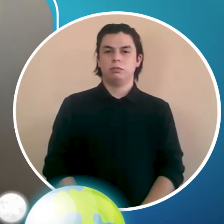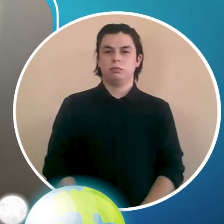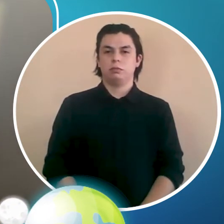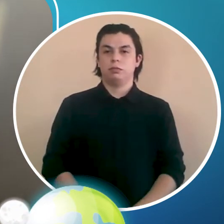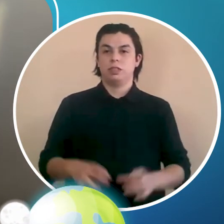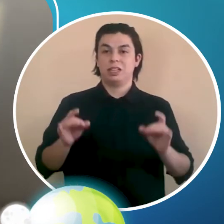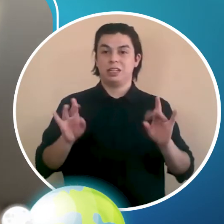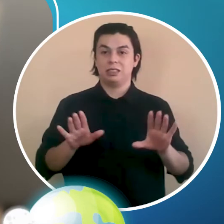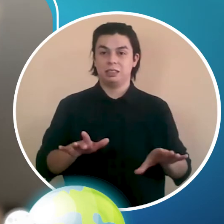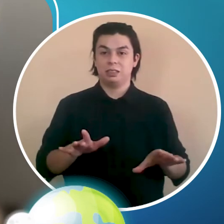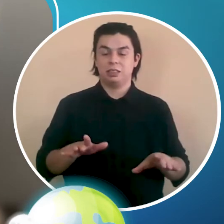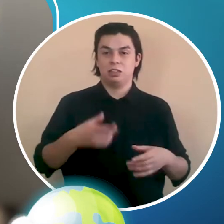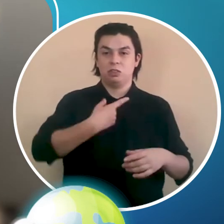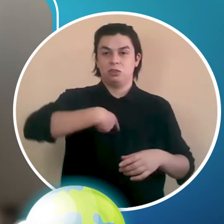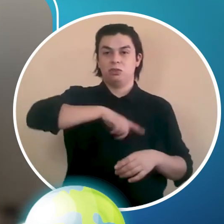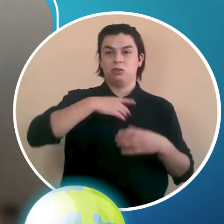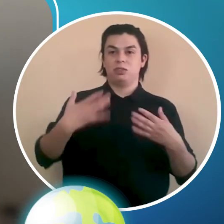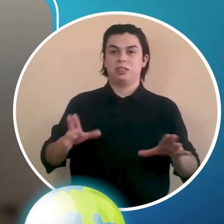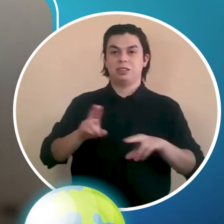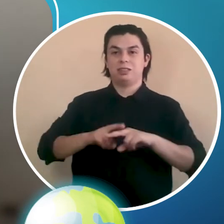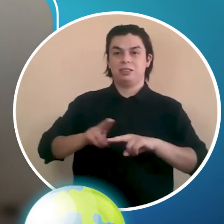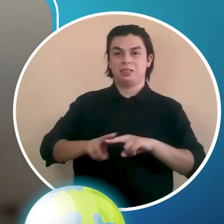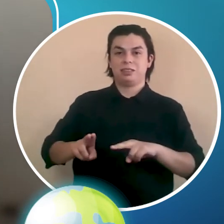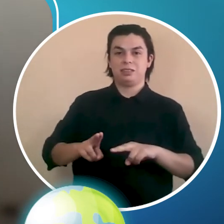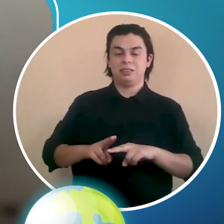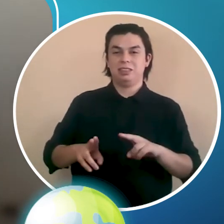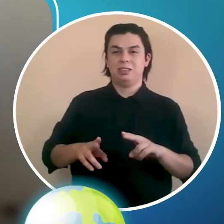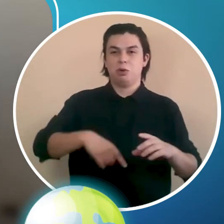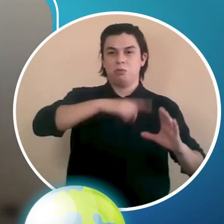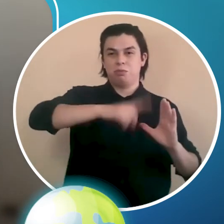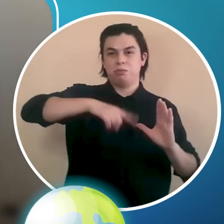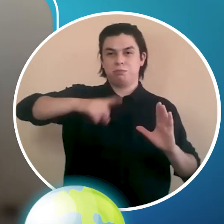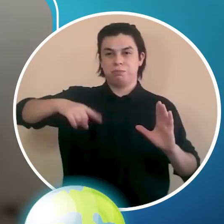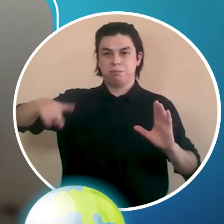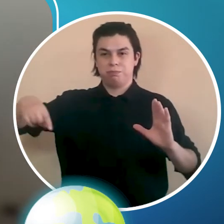Y de esta forma, ya tenemos creado nuestro sismo ahora.